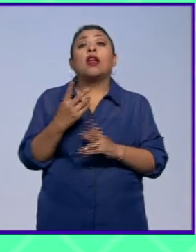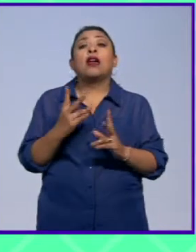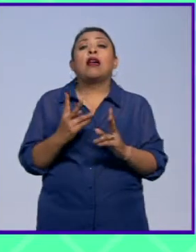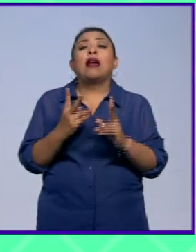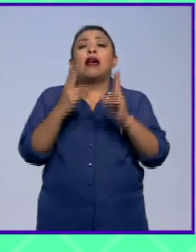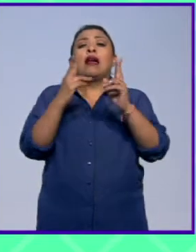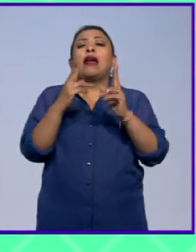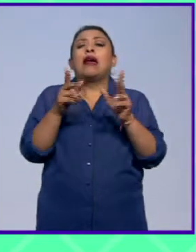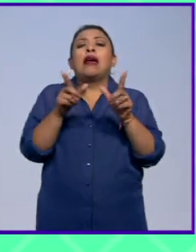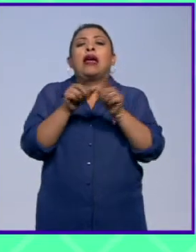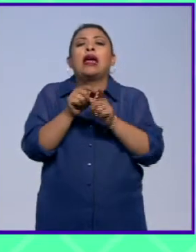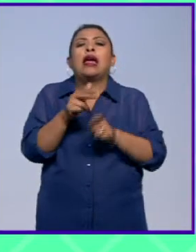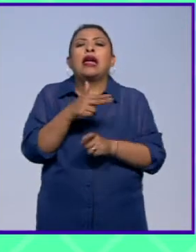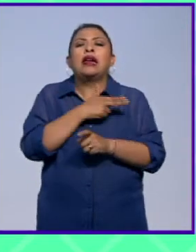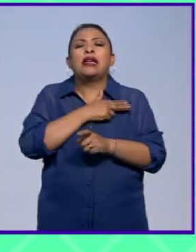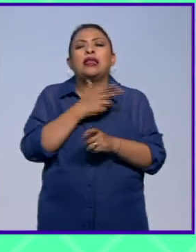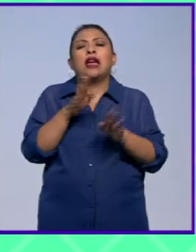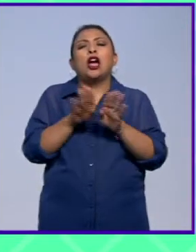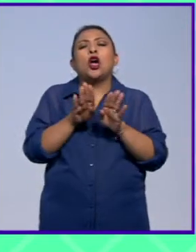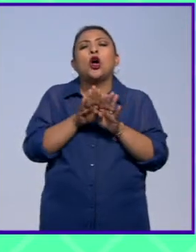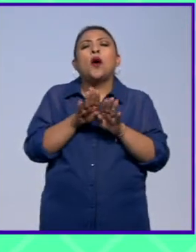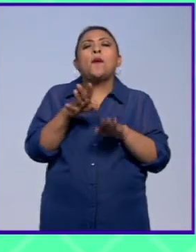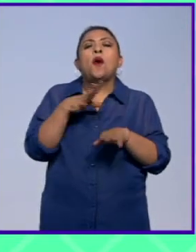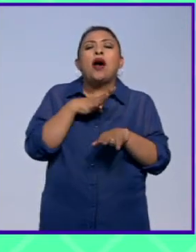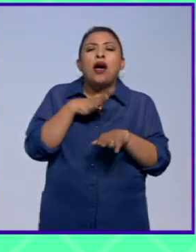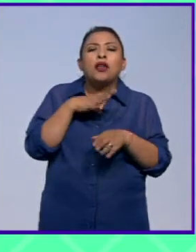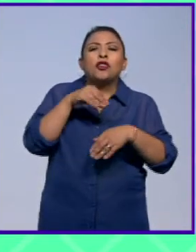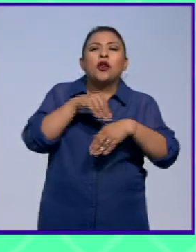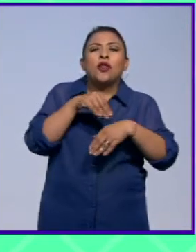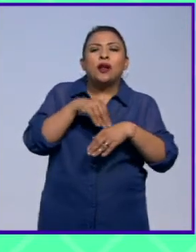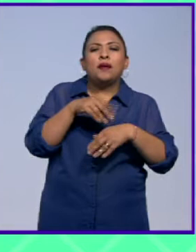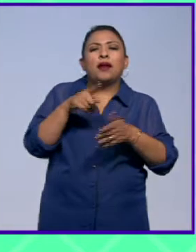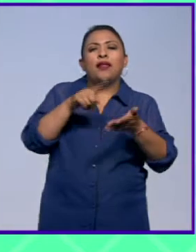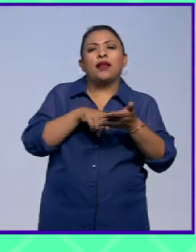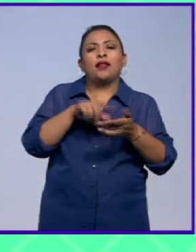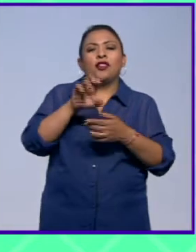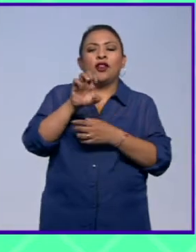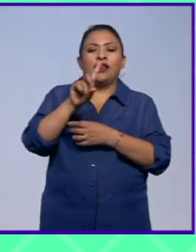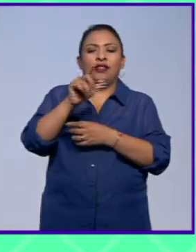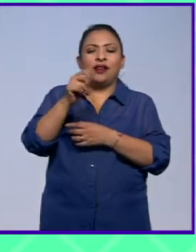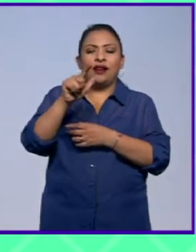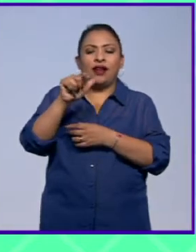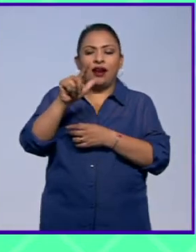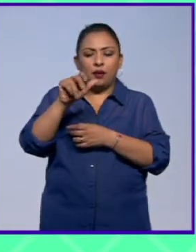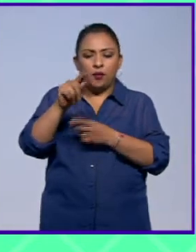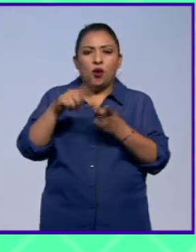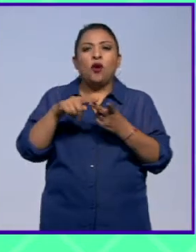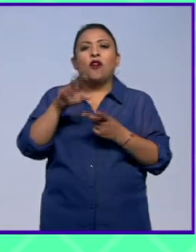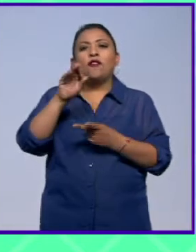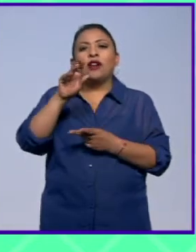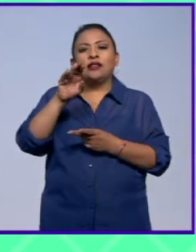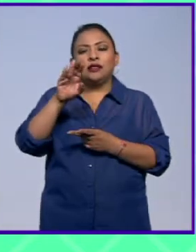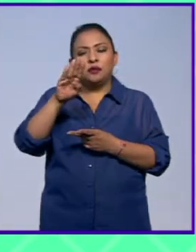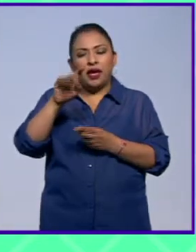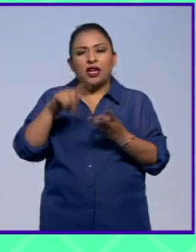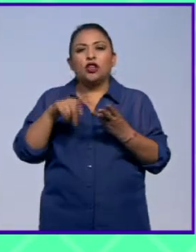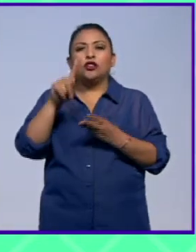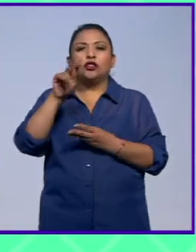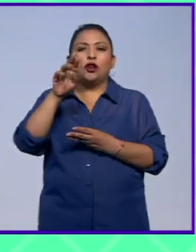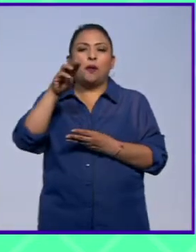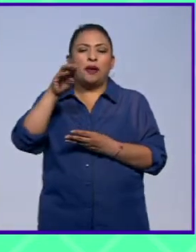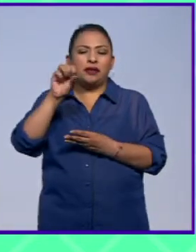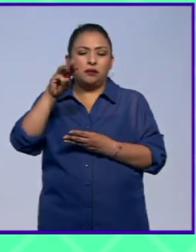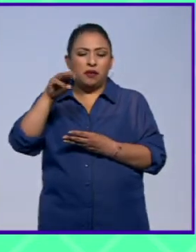herida, las sombras o los vestigios por ahí se sienten de Edgar Allan Poe, de Francis Bacon, de Thomas Mann, que